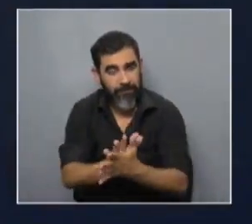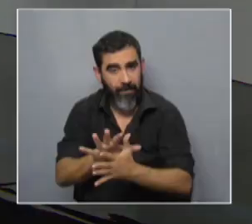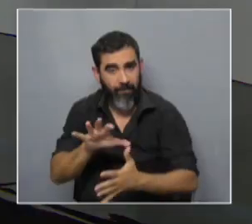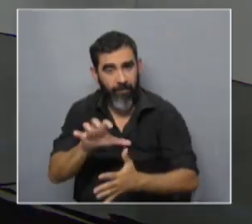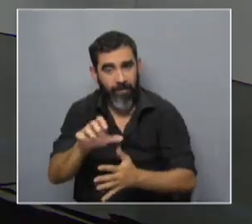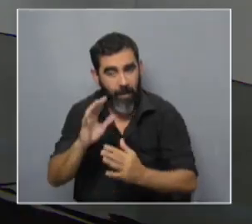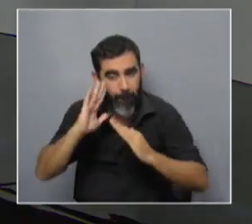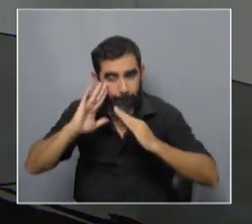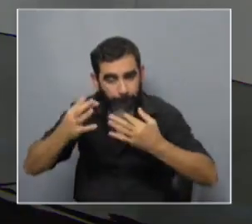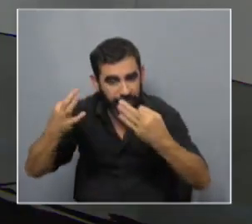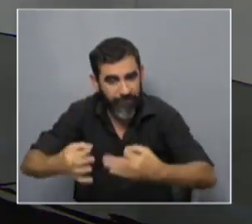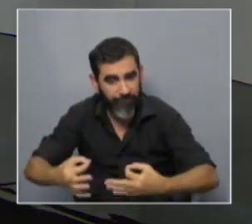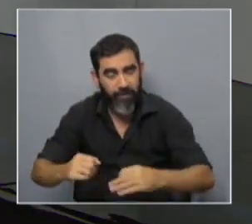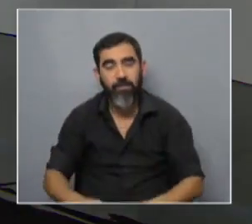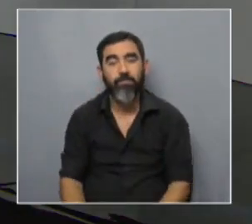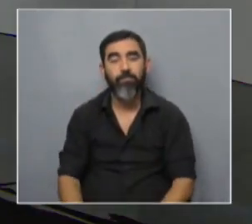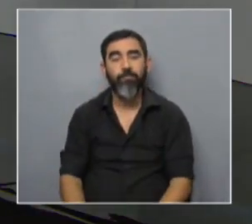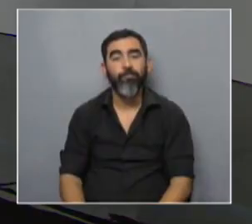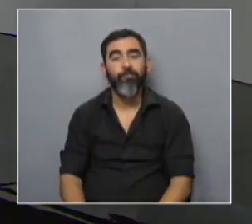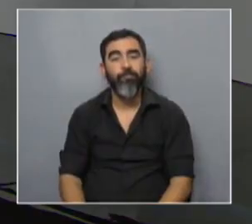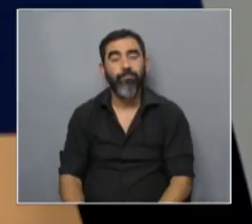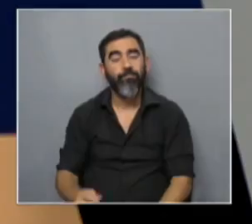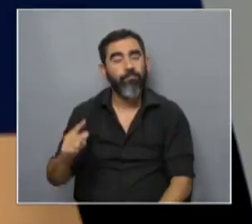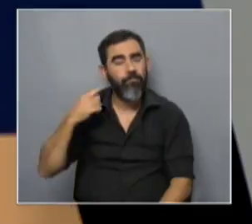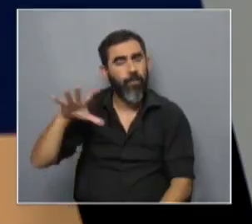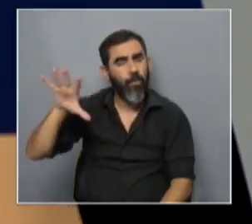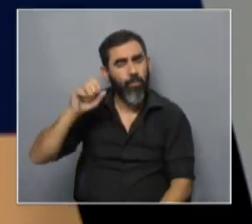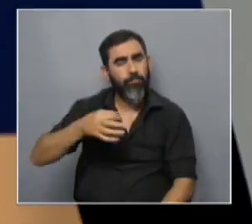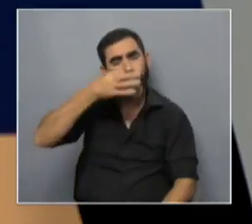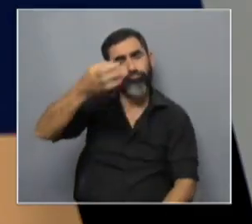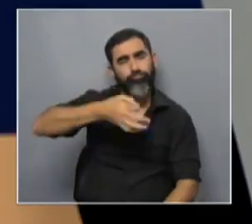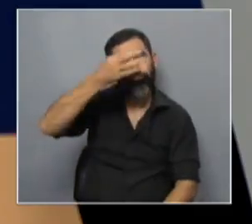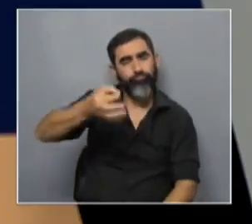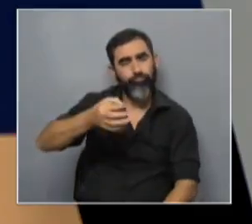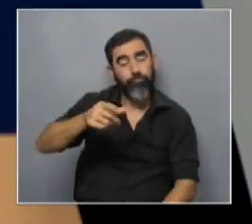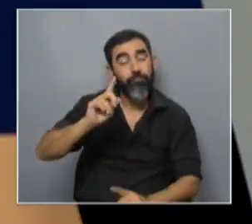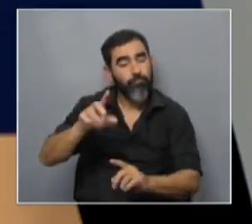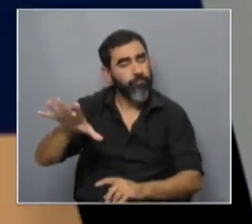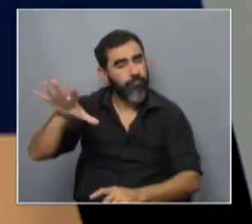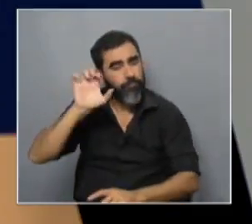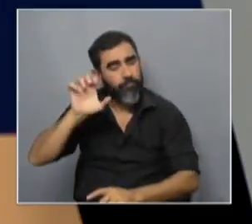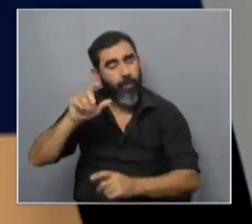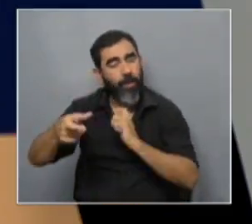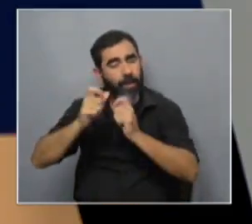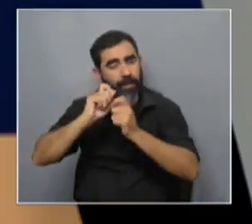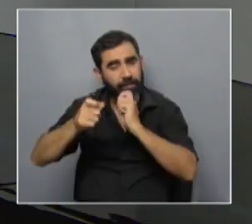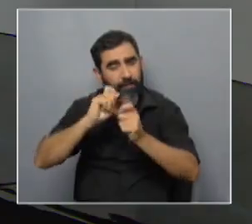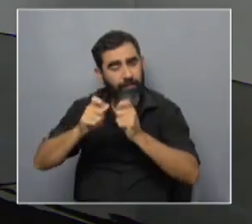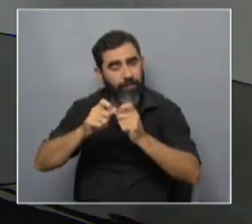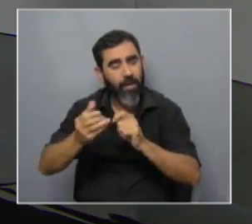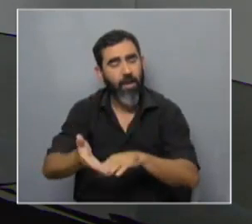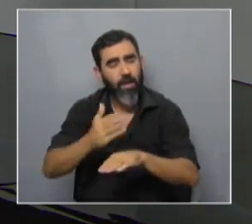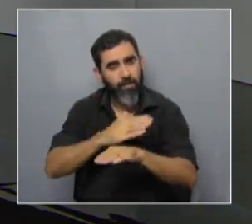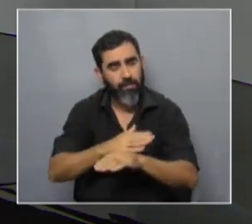específica. Por ejemplo. Yo lo escuchaba en la charla que dio en la sala de Ferreira, pero también escuchaba una entrevista de la que hablábamos fuera de